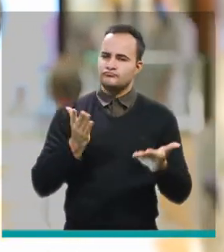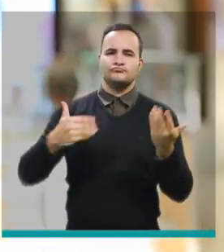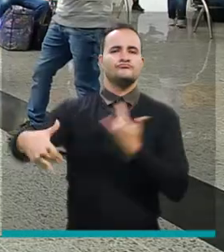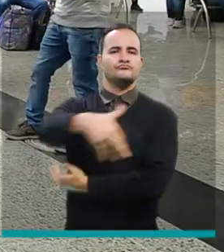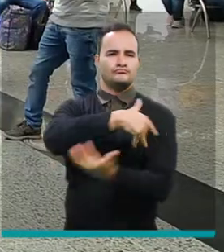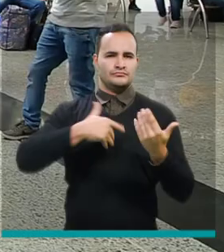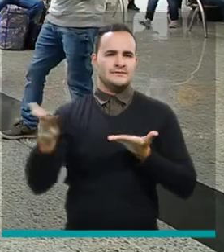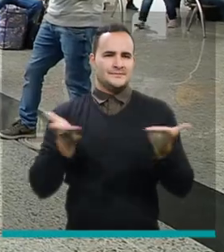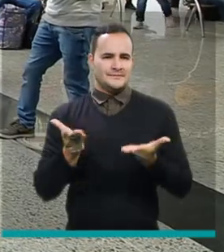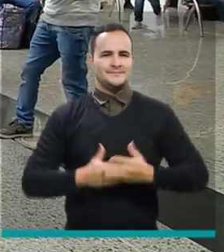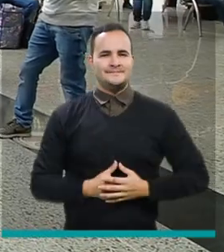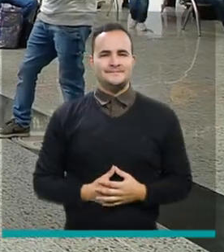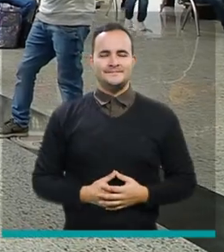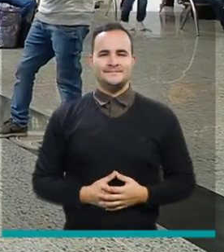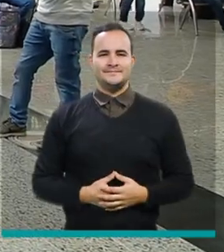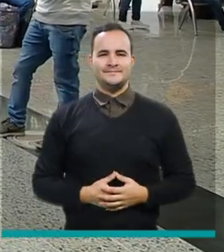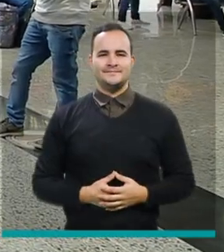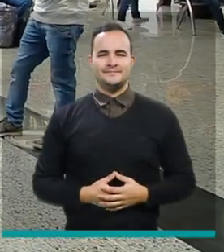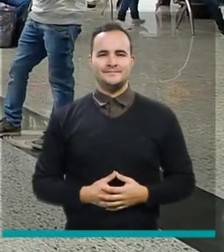viajeros